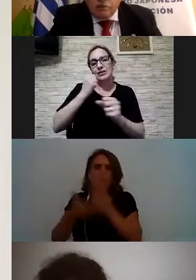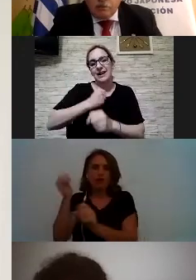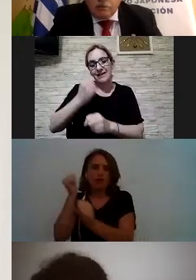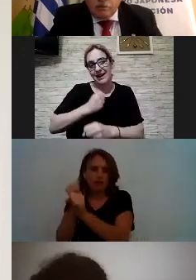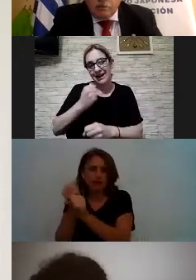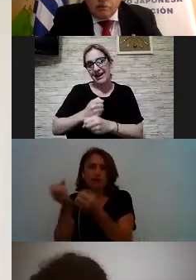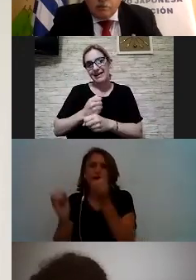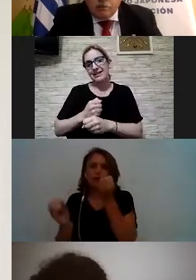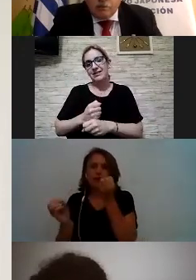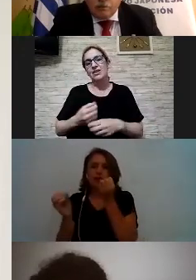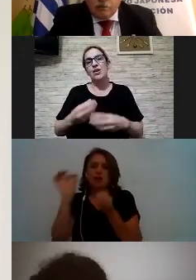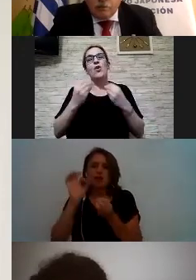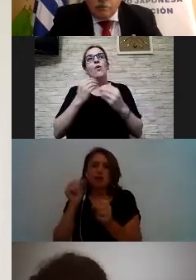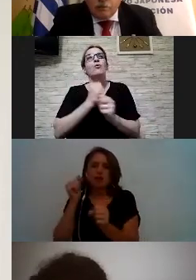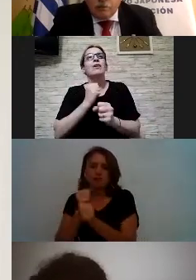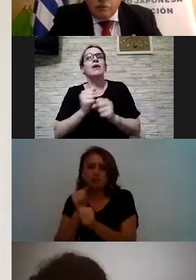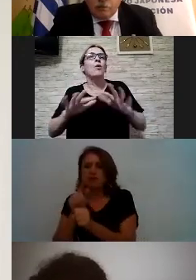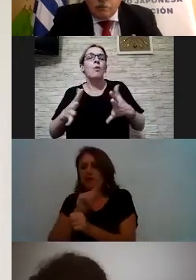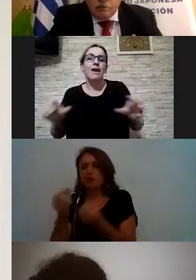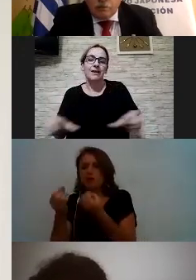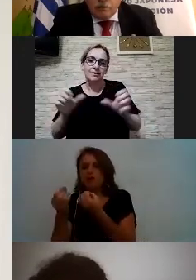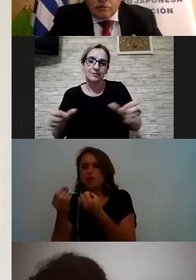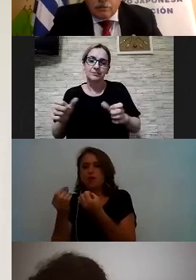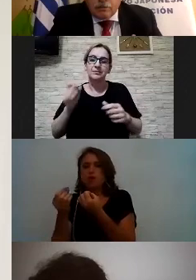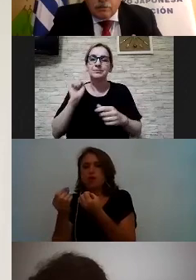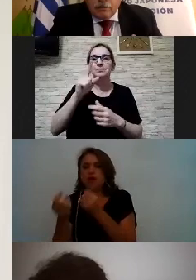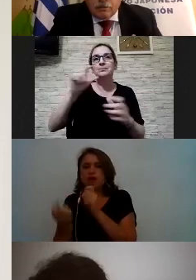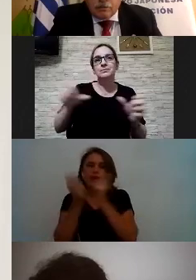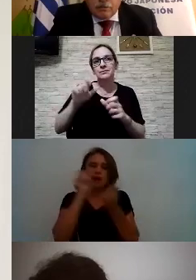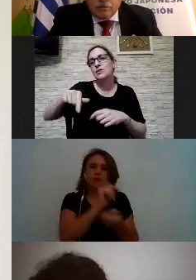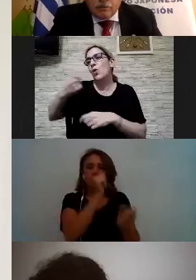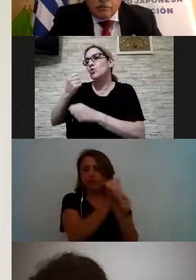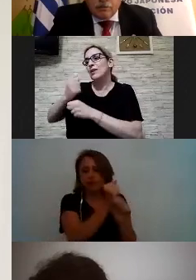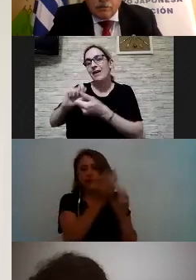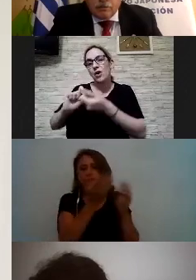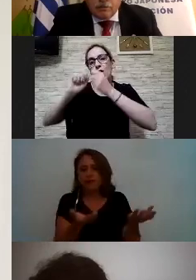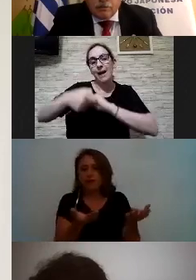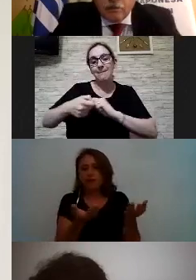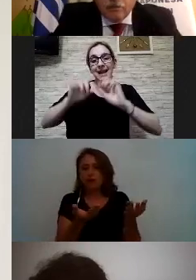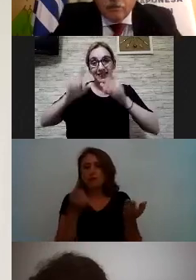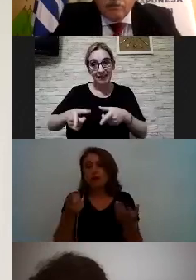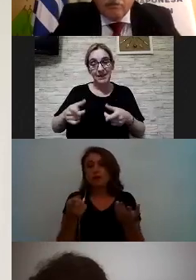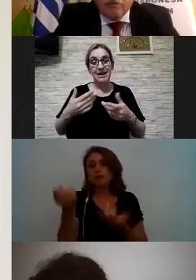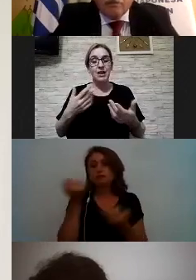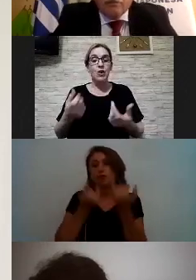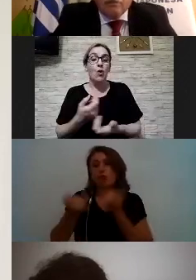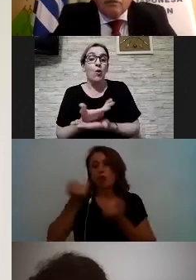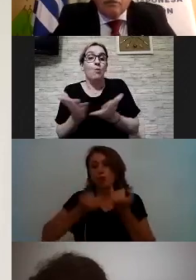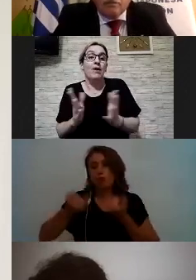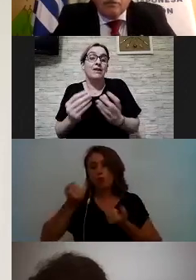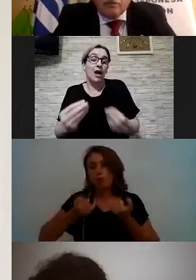toma un trabajo que pues bueno pudo crecer allí pudo pasar a otro trabajo también eso nos habla de las